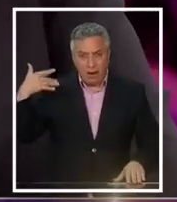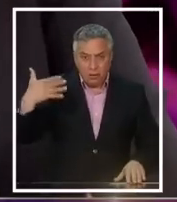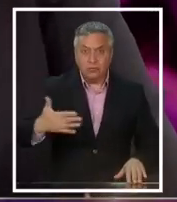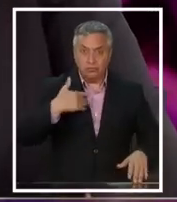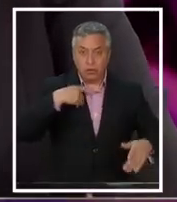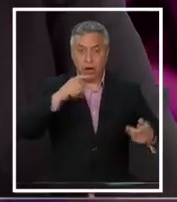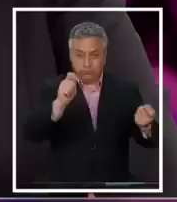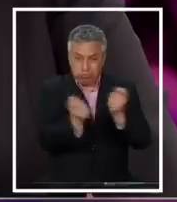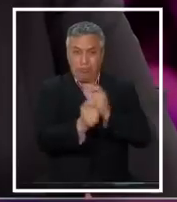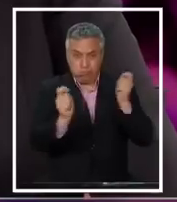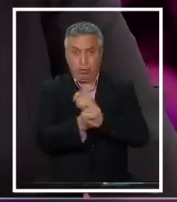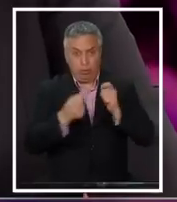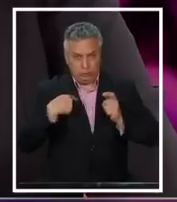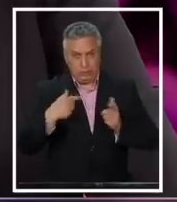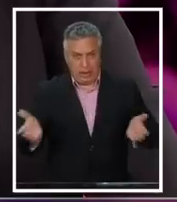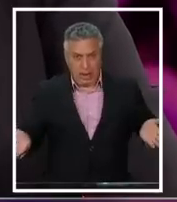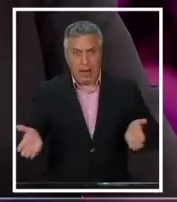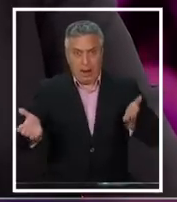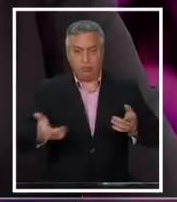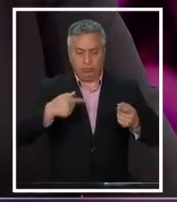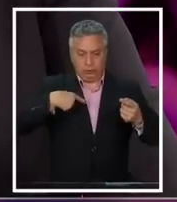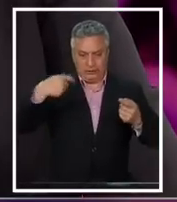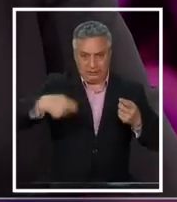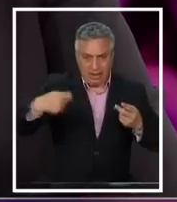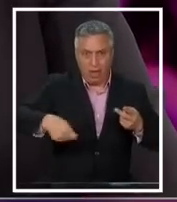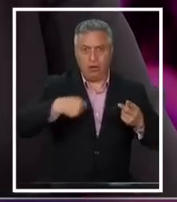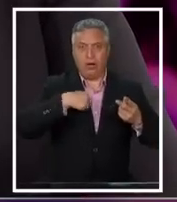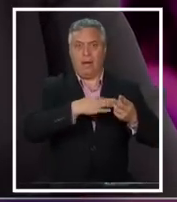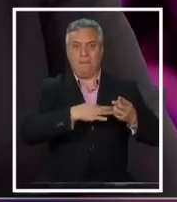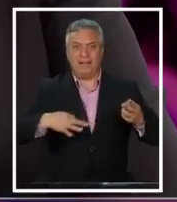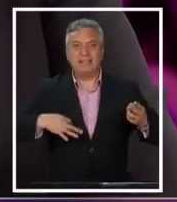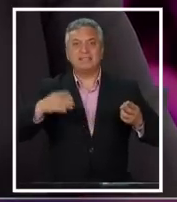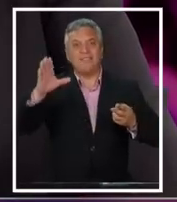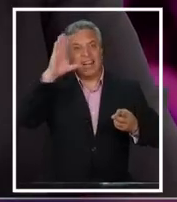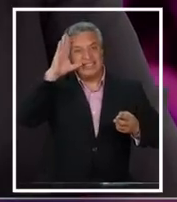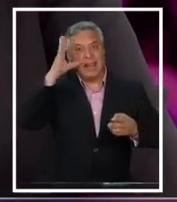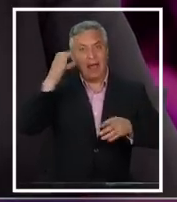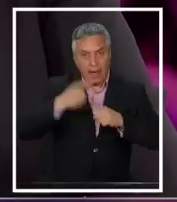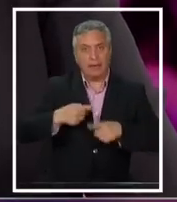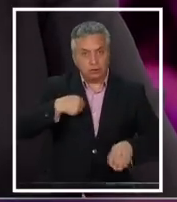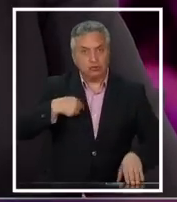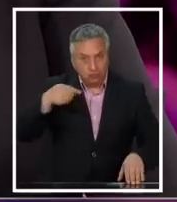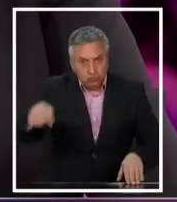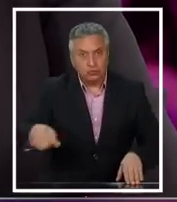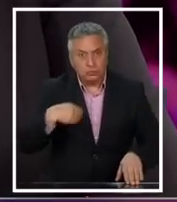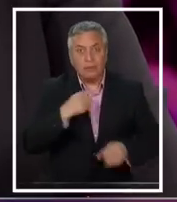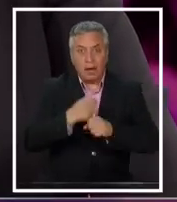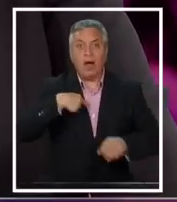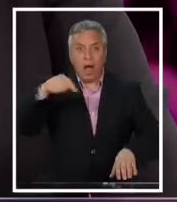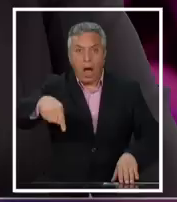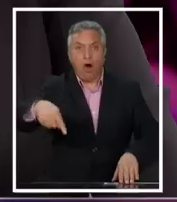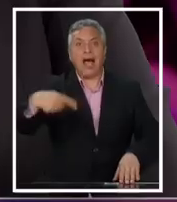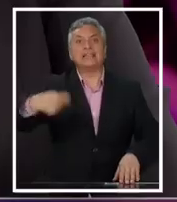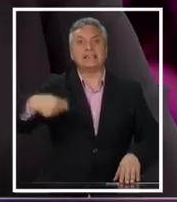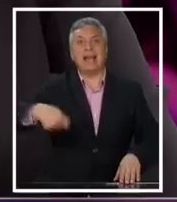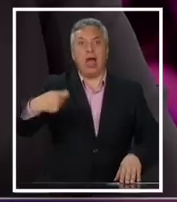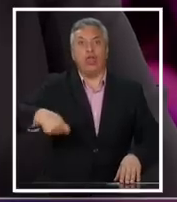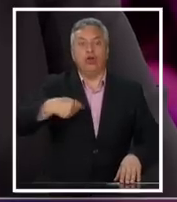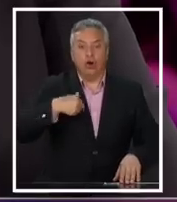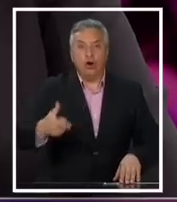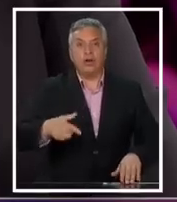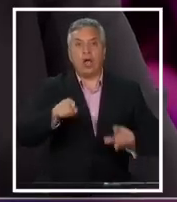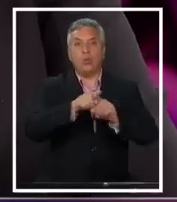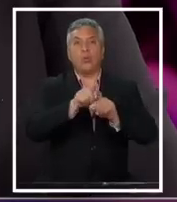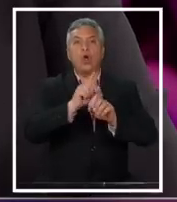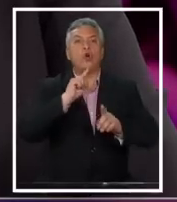transformaciones que hemos impulsado, no solo como senadora, como ministra de la presidenta Bachelet, sino que hoy día también como senadora de la República, con la